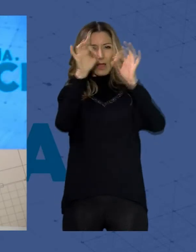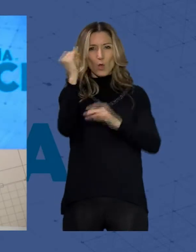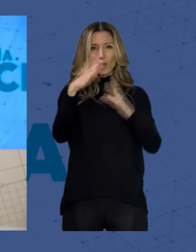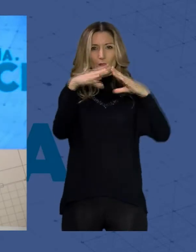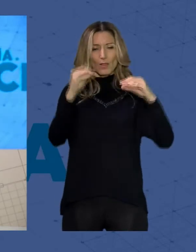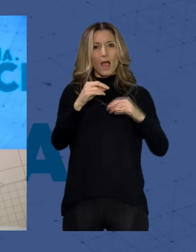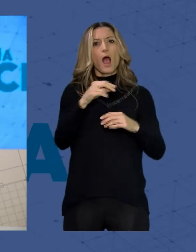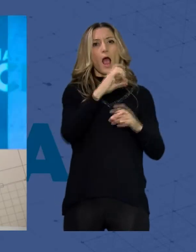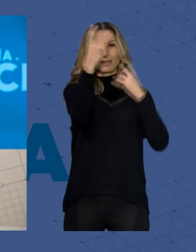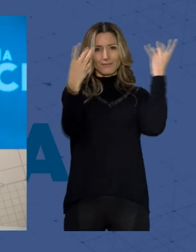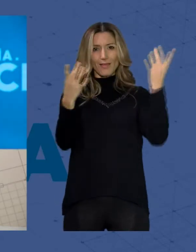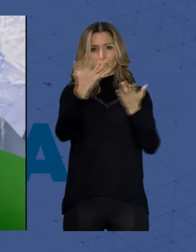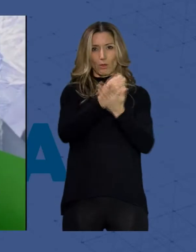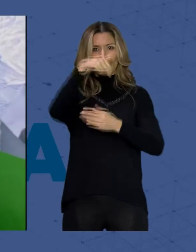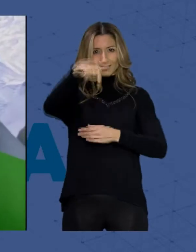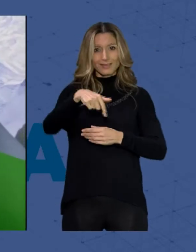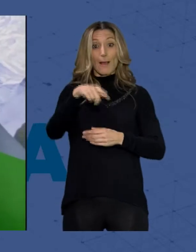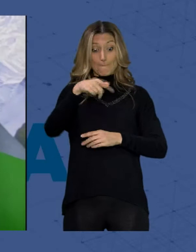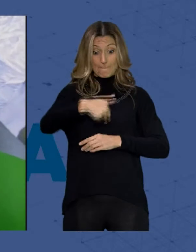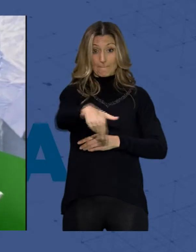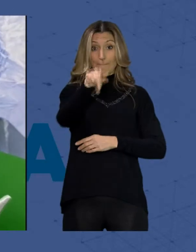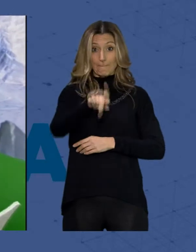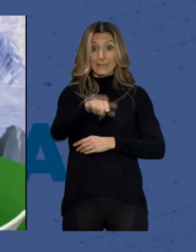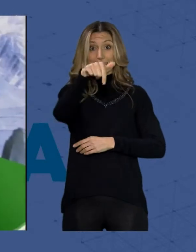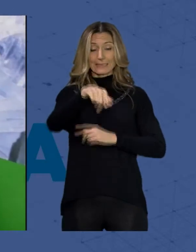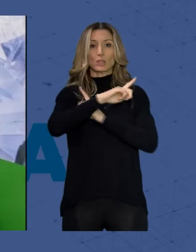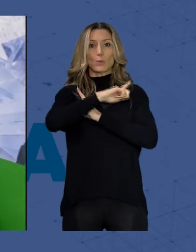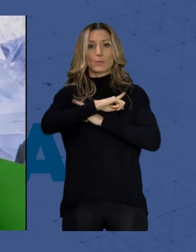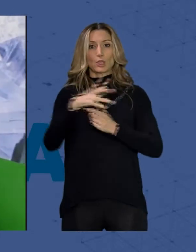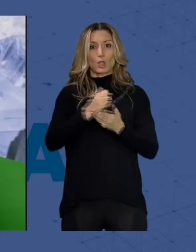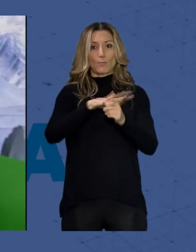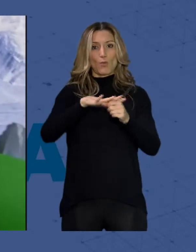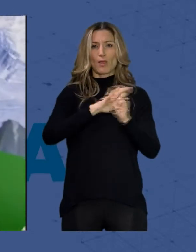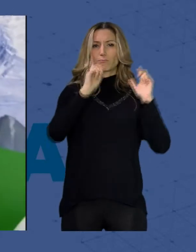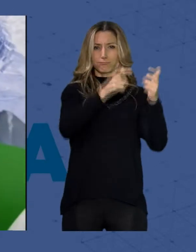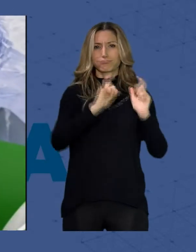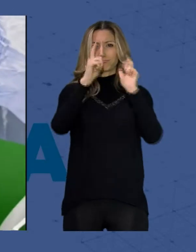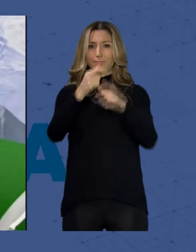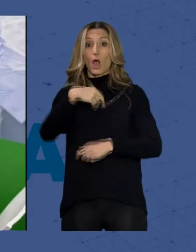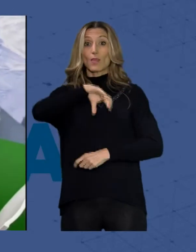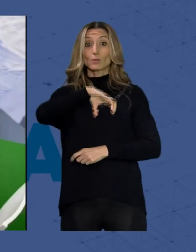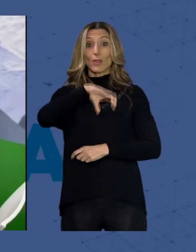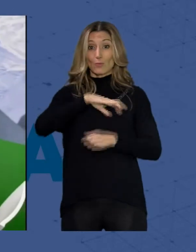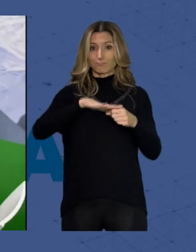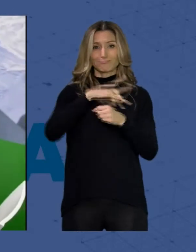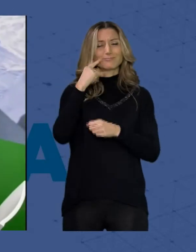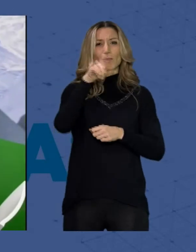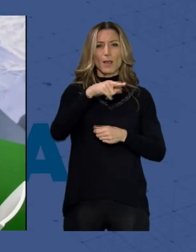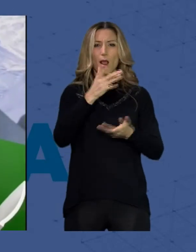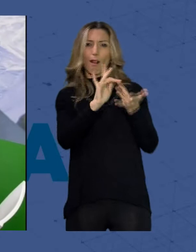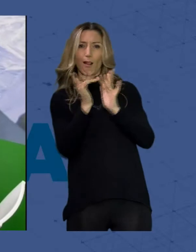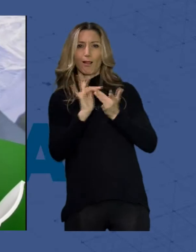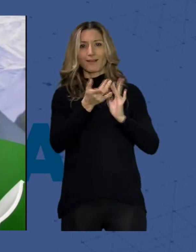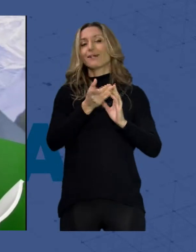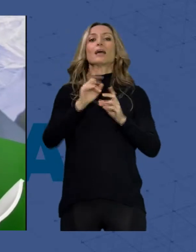de noviembre en toda la provincia. Las reuniones profesionales entre la Diputación Provincial de Almería y tour operadores de la Fiera Internacional del